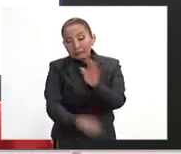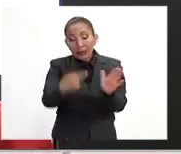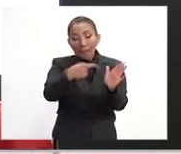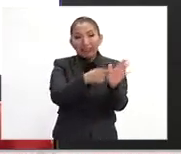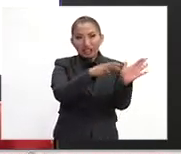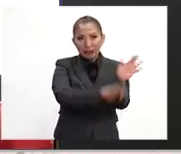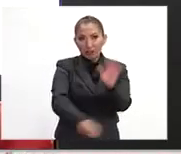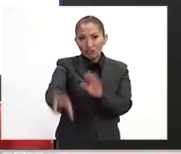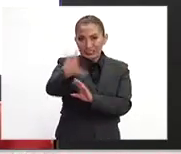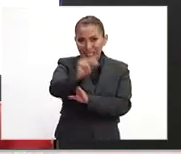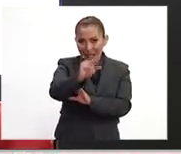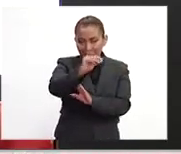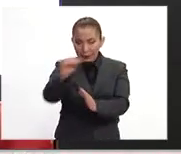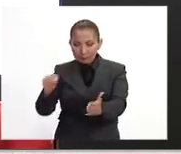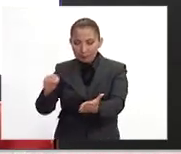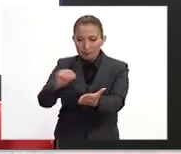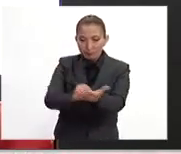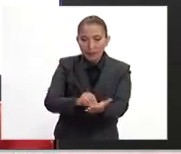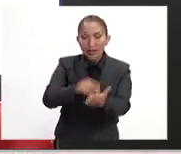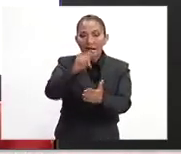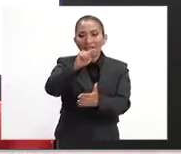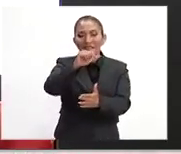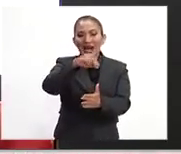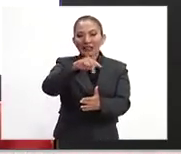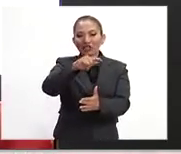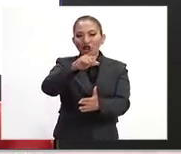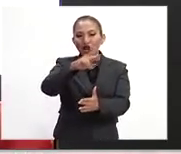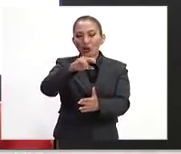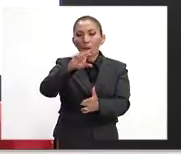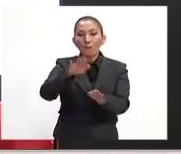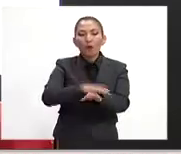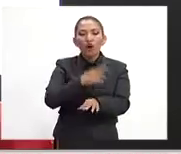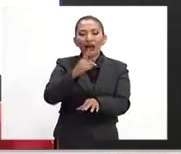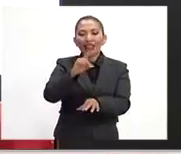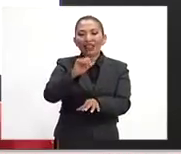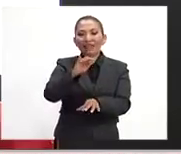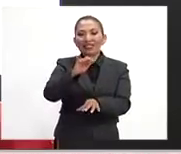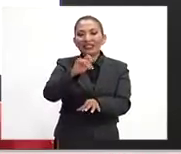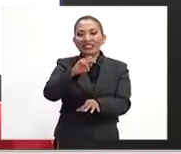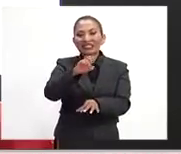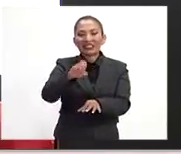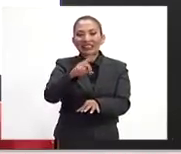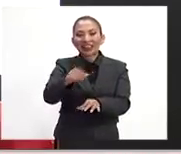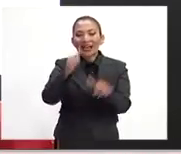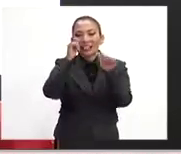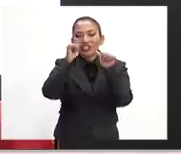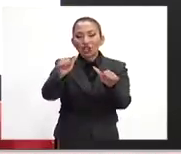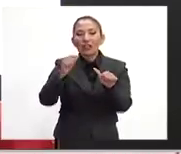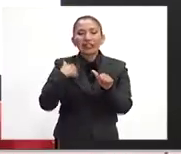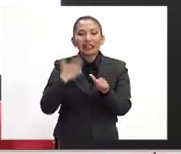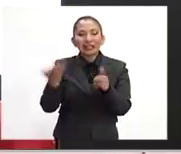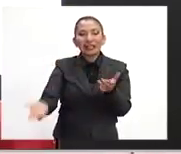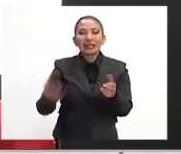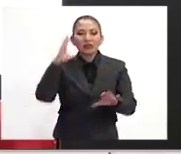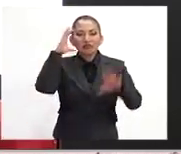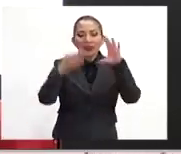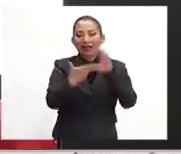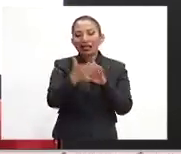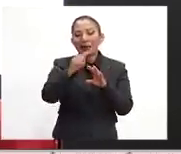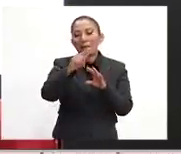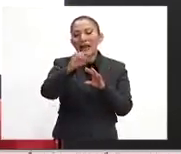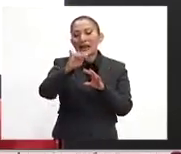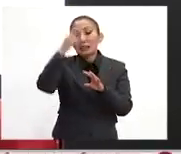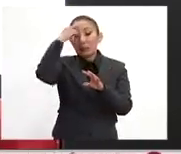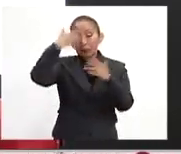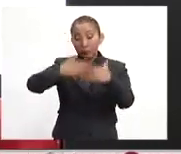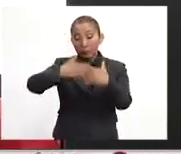1980 se denomina trastorno por déficit de atención e hiperactividad. ¿Por qué? Porque nosotros tenemos una capacidad mental